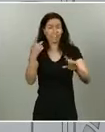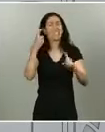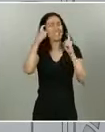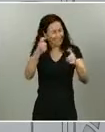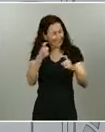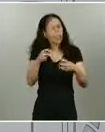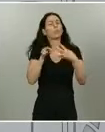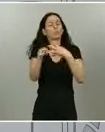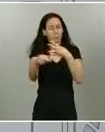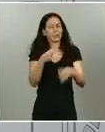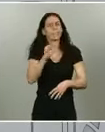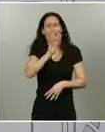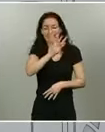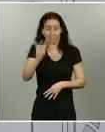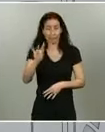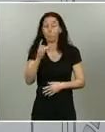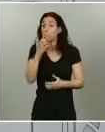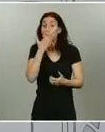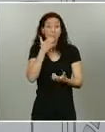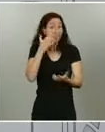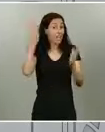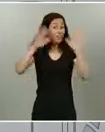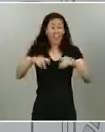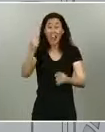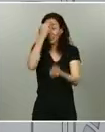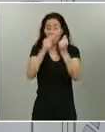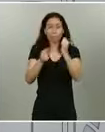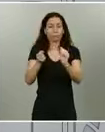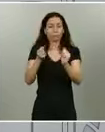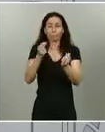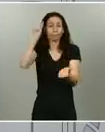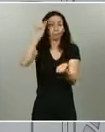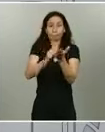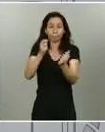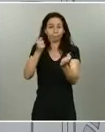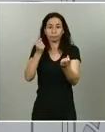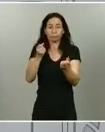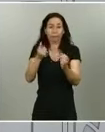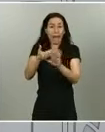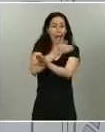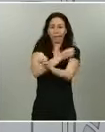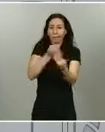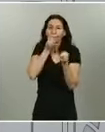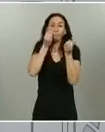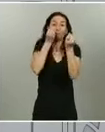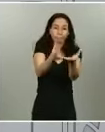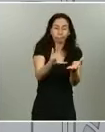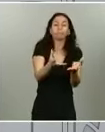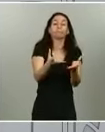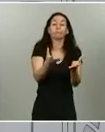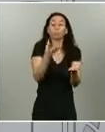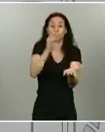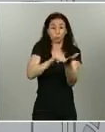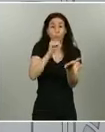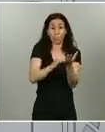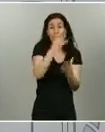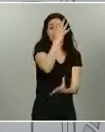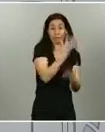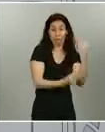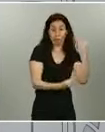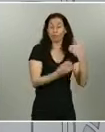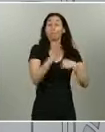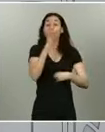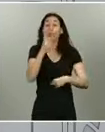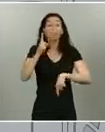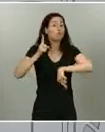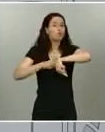se dan muy deprisa se tiene que entender que la calidad va a ser menor que si se ha tenido tiempo de reposarlos, valorarlos, validarlos y corroborar con